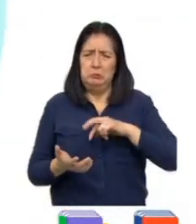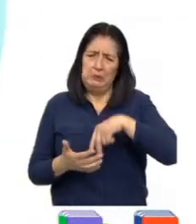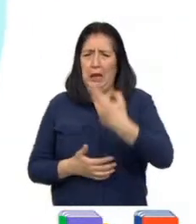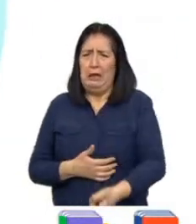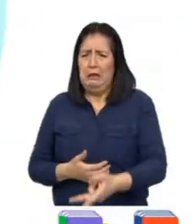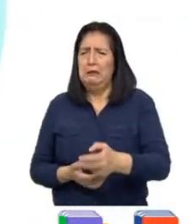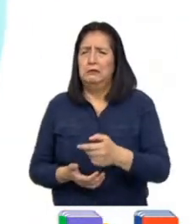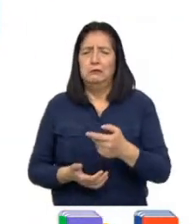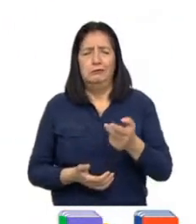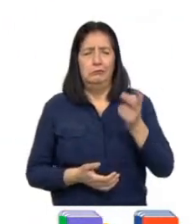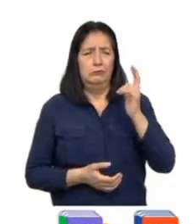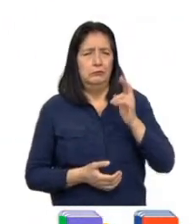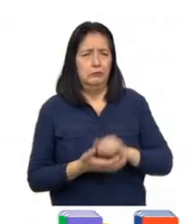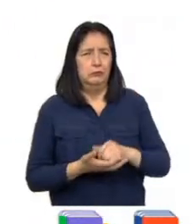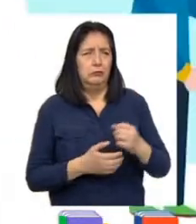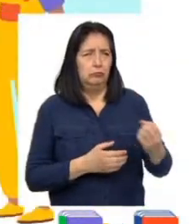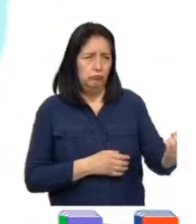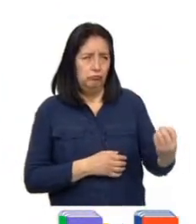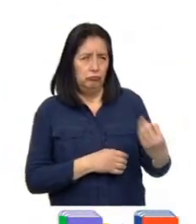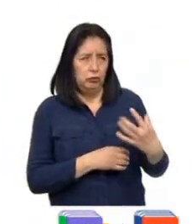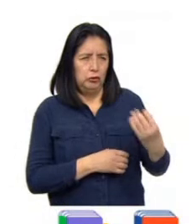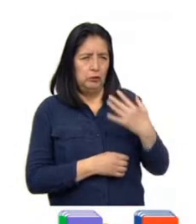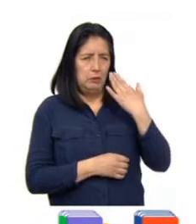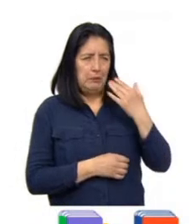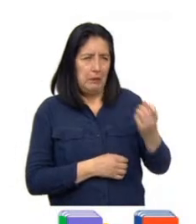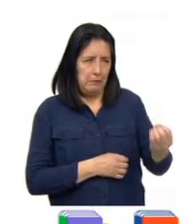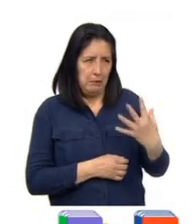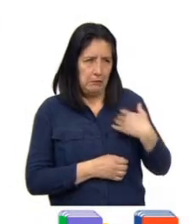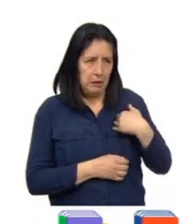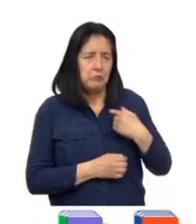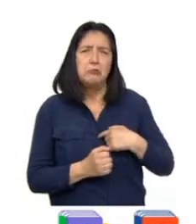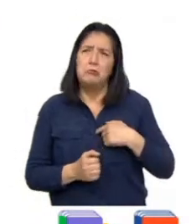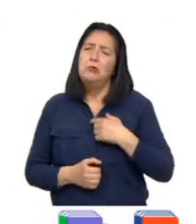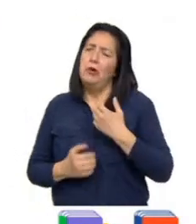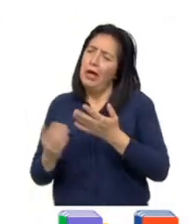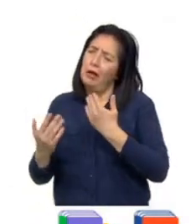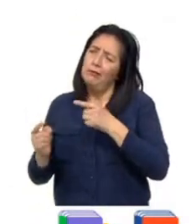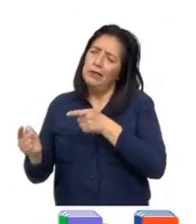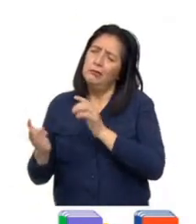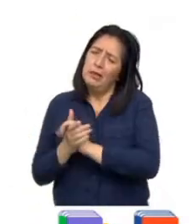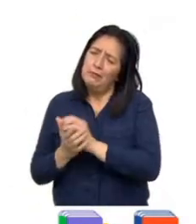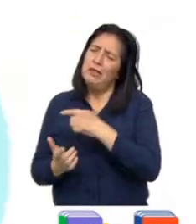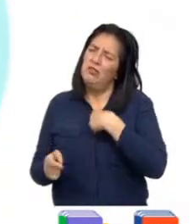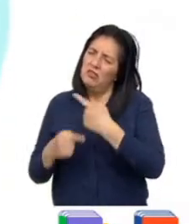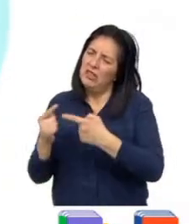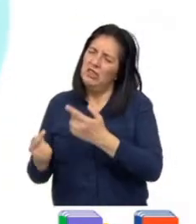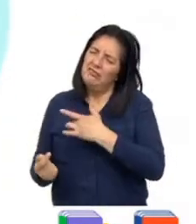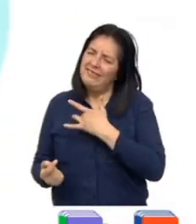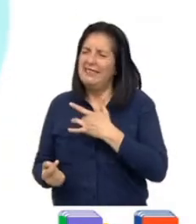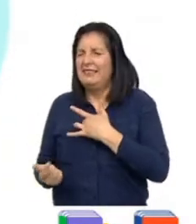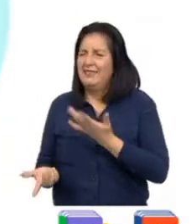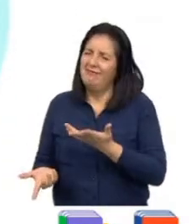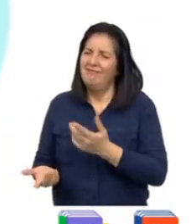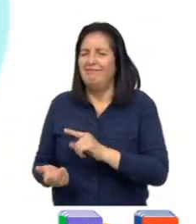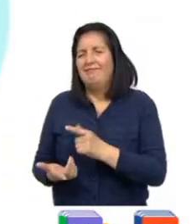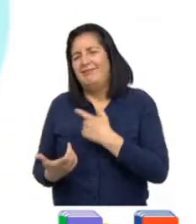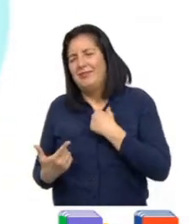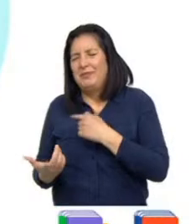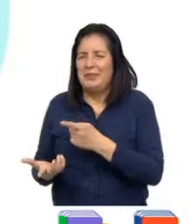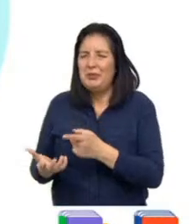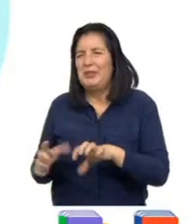Por eso, siguiendo los consejos de mi mamá, decidí hablar con ella y contarle cómo me hacía sentir lo que me hacía.